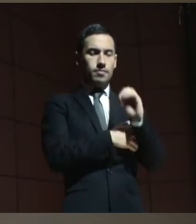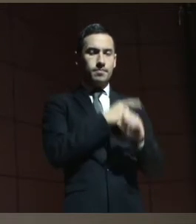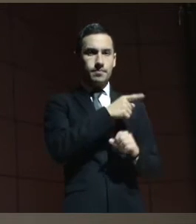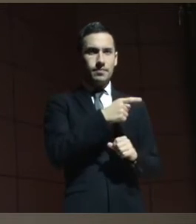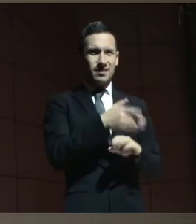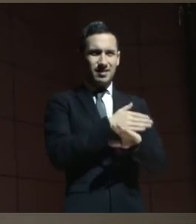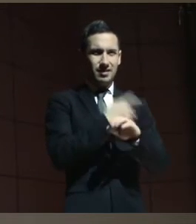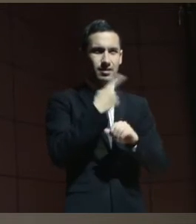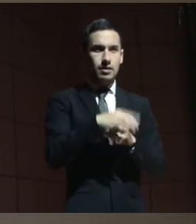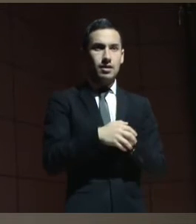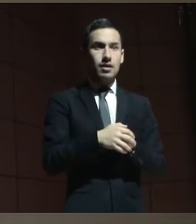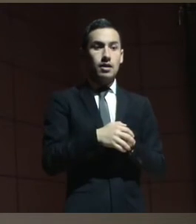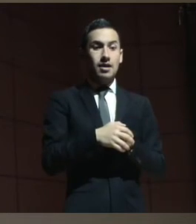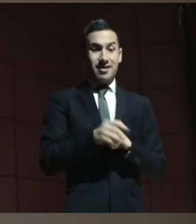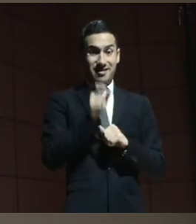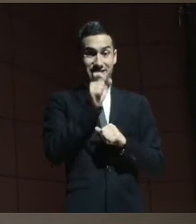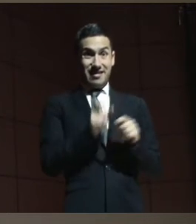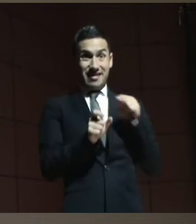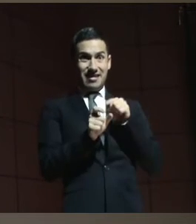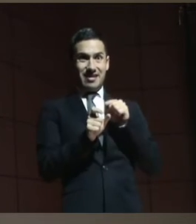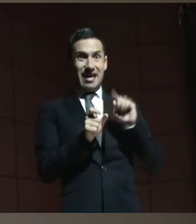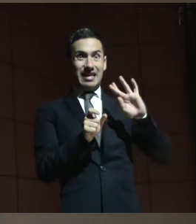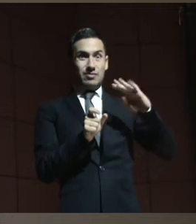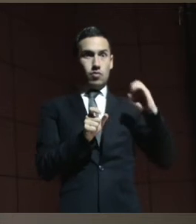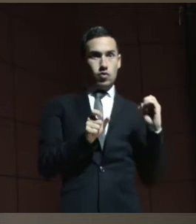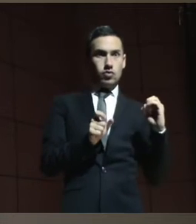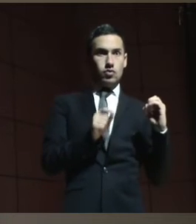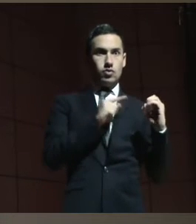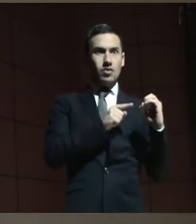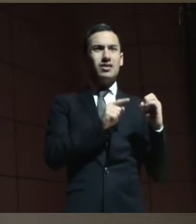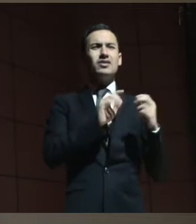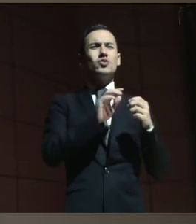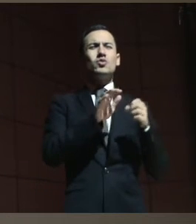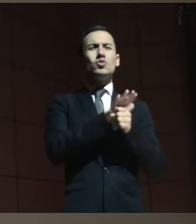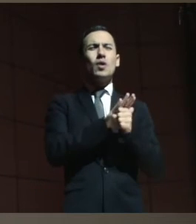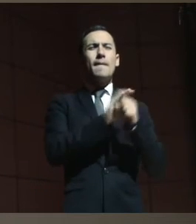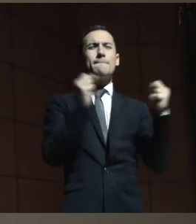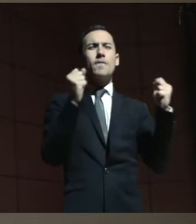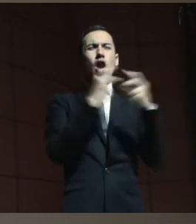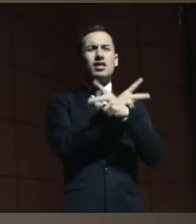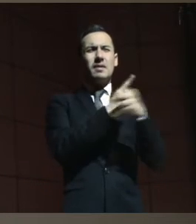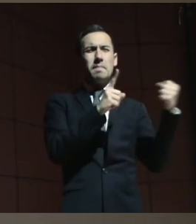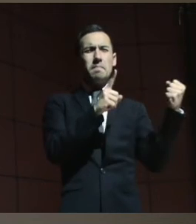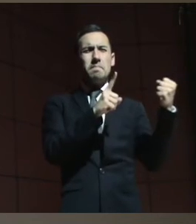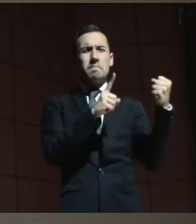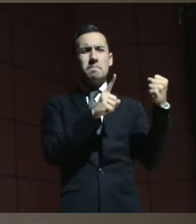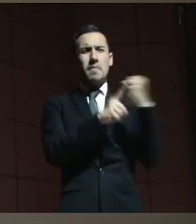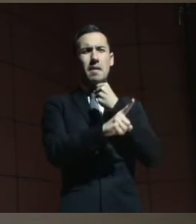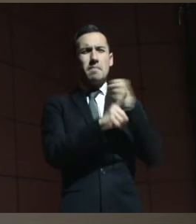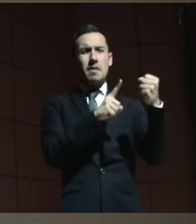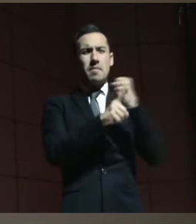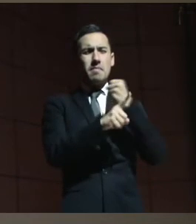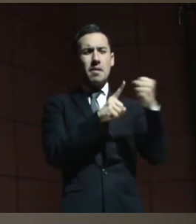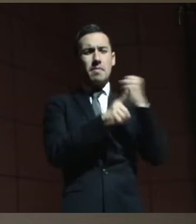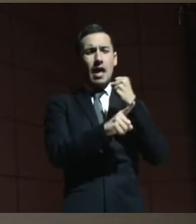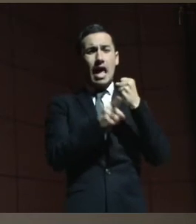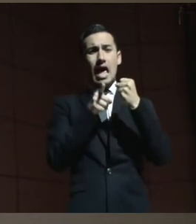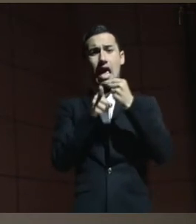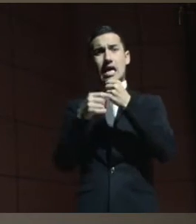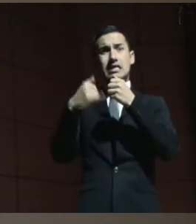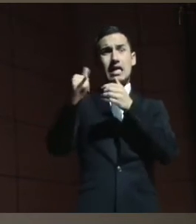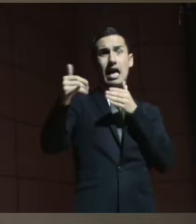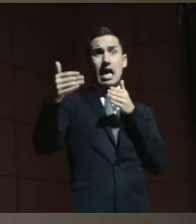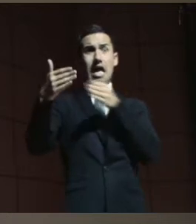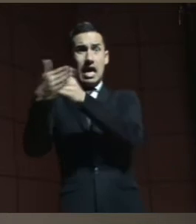su esposo, en una situación de violencia familiar, había hecho la denuncia y la había internado.